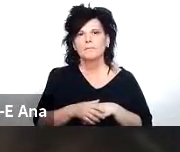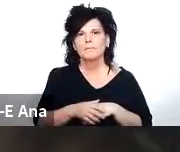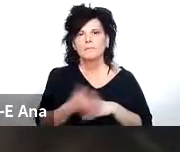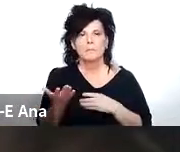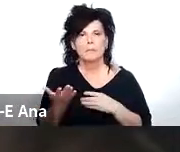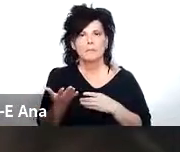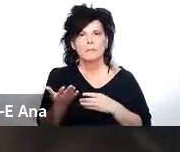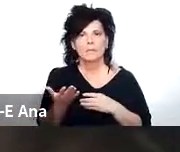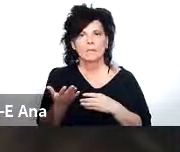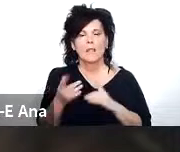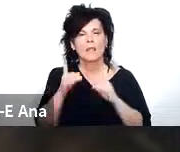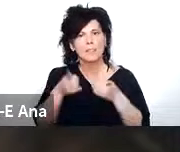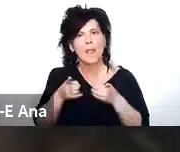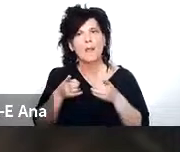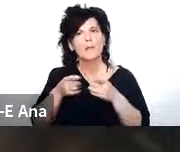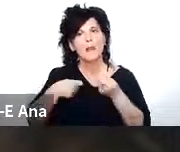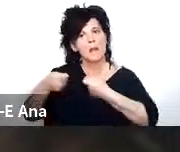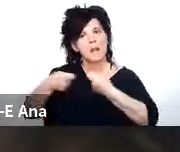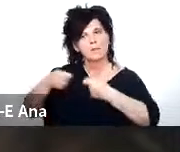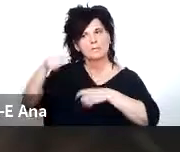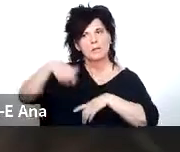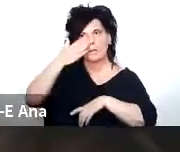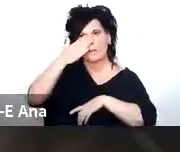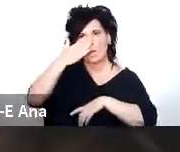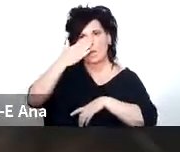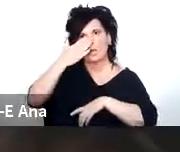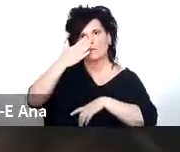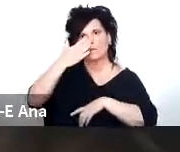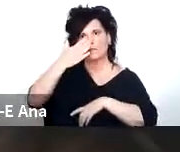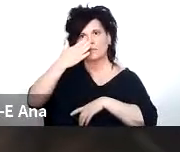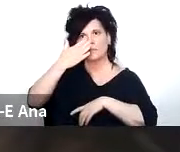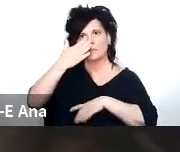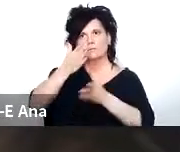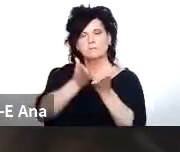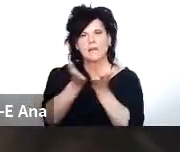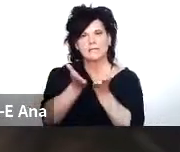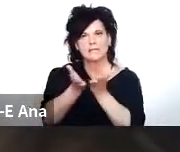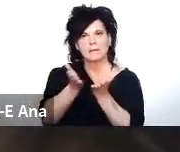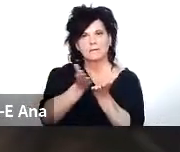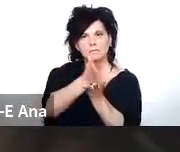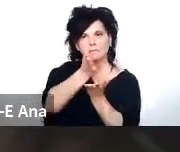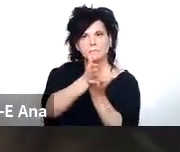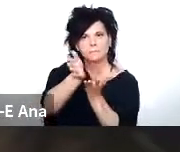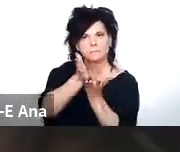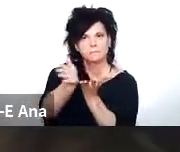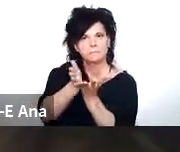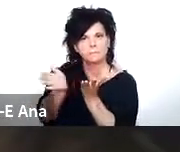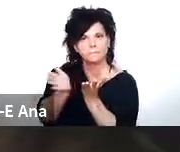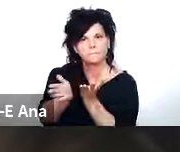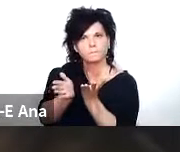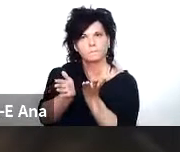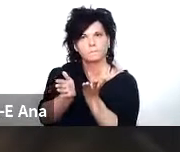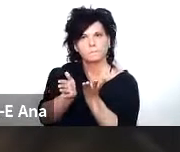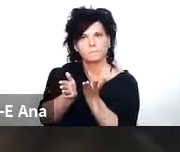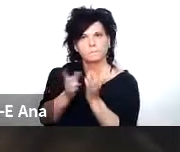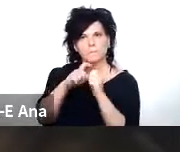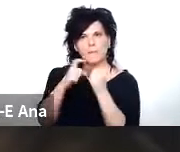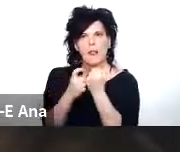de relevancia en el mercado de la provincia tenemos los operadores multiservicio los grandes proveedores